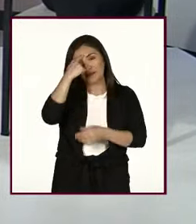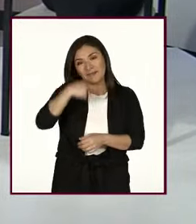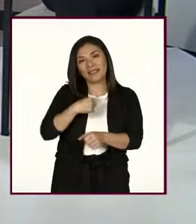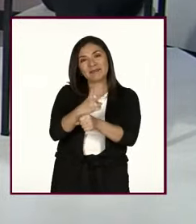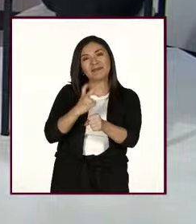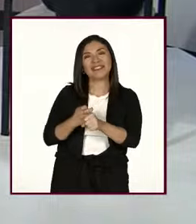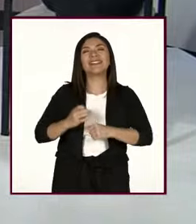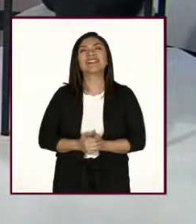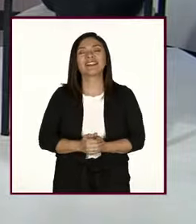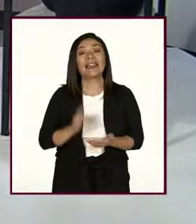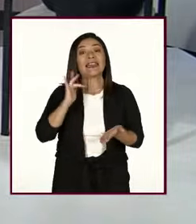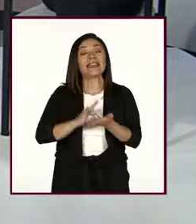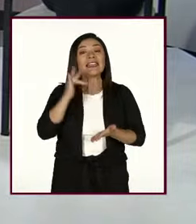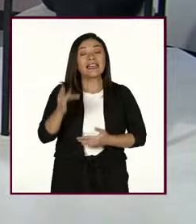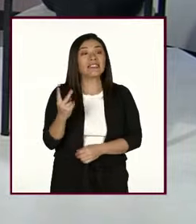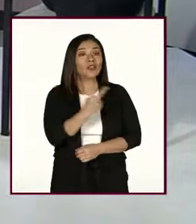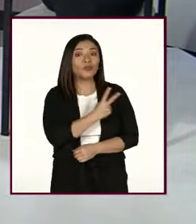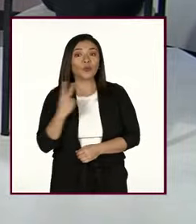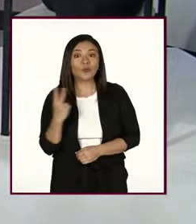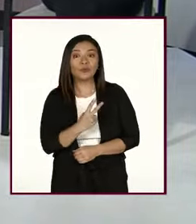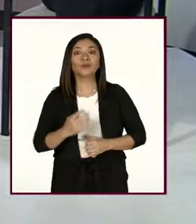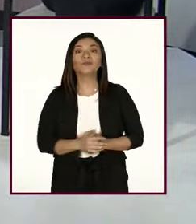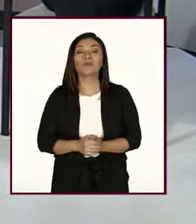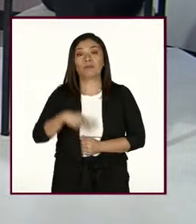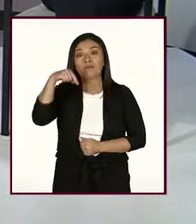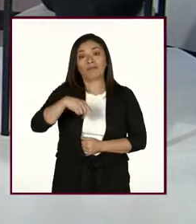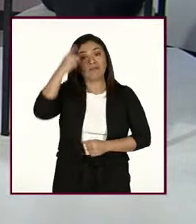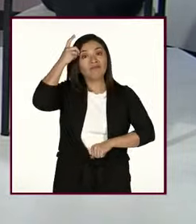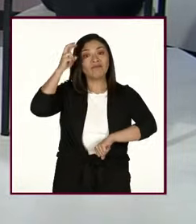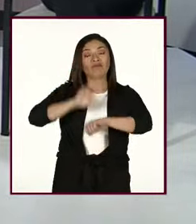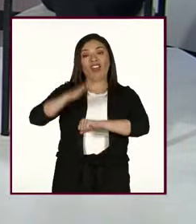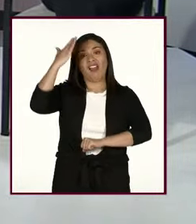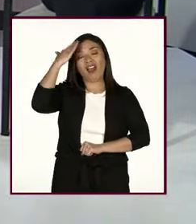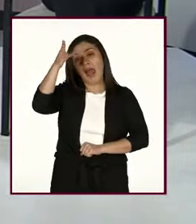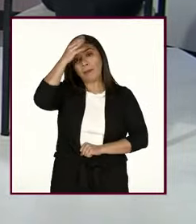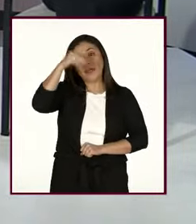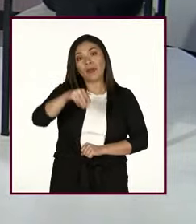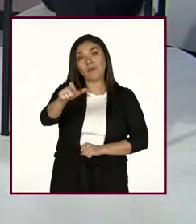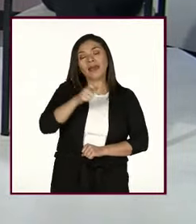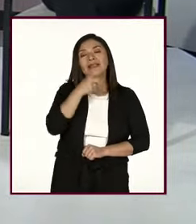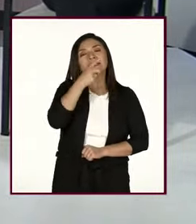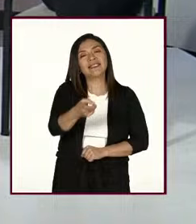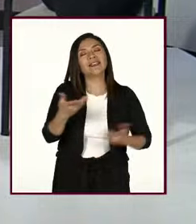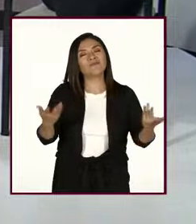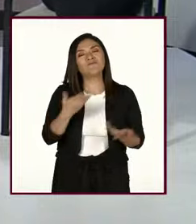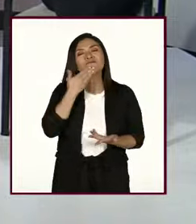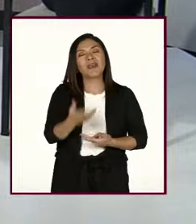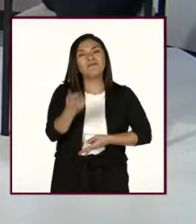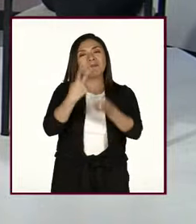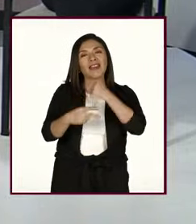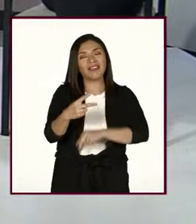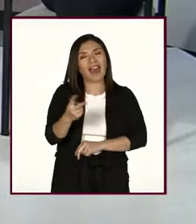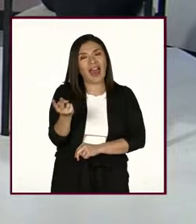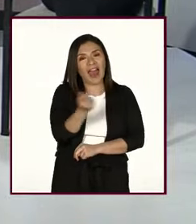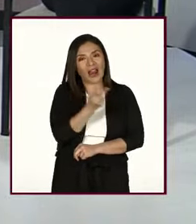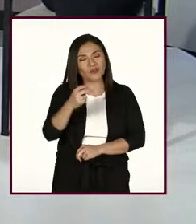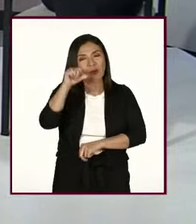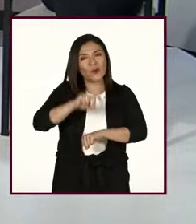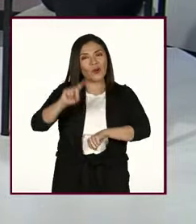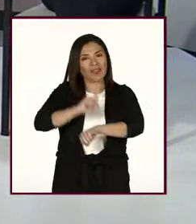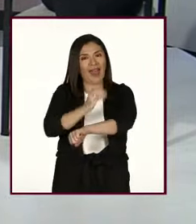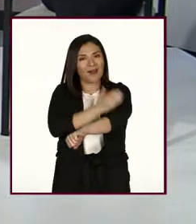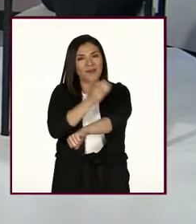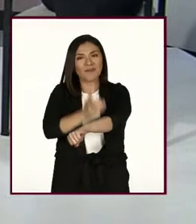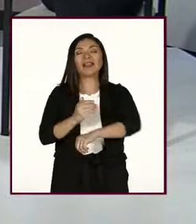invitación. Al contrario. Muchas gracias a ambas. En nombre de la dirección general Aprende MX, les damos la bienvenida a nuestras